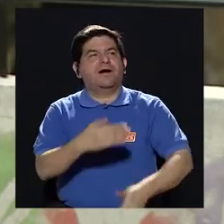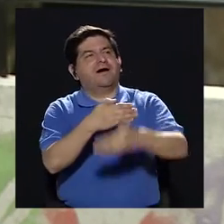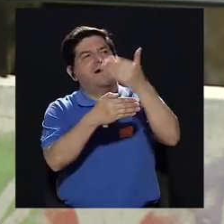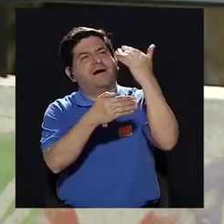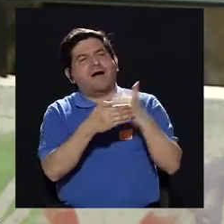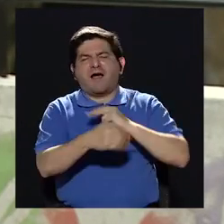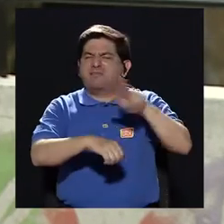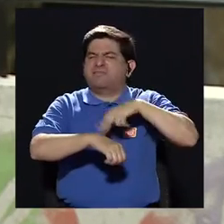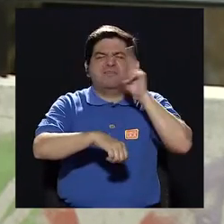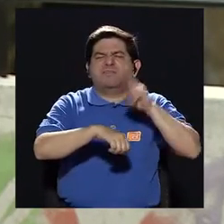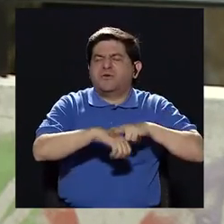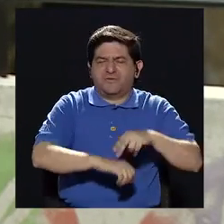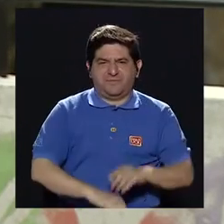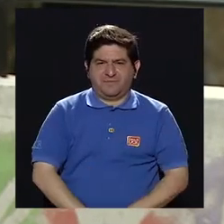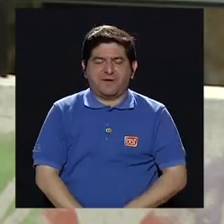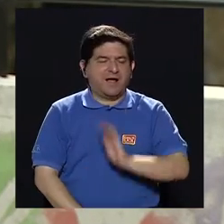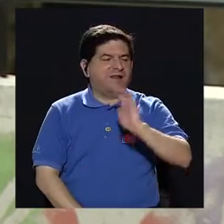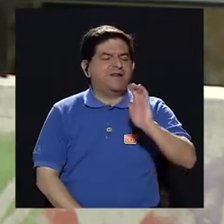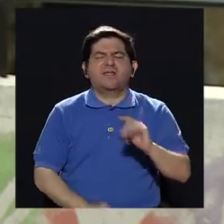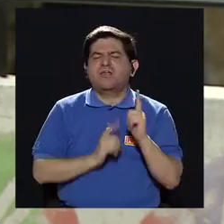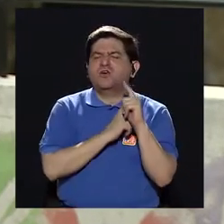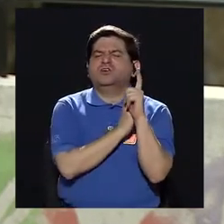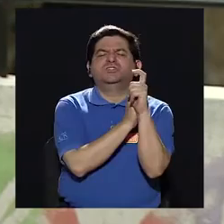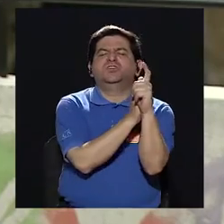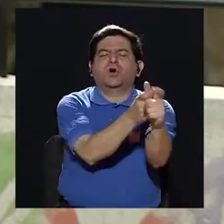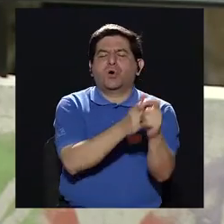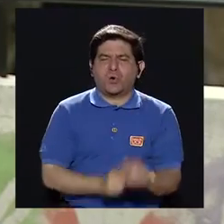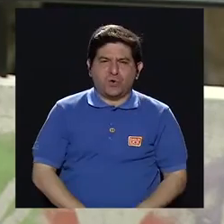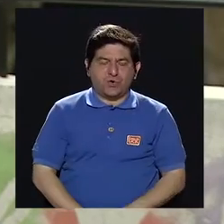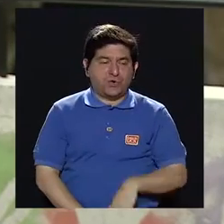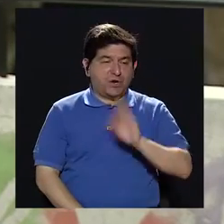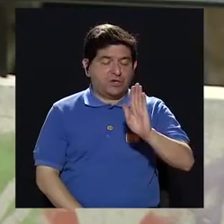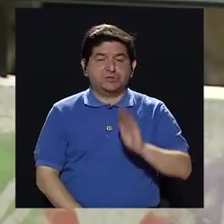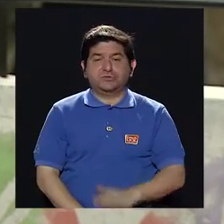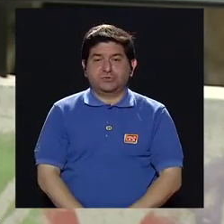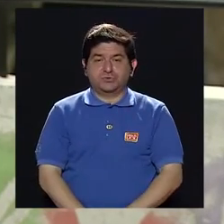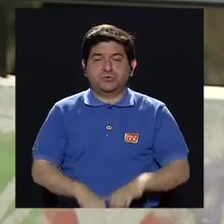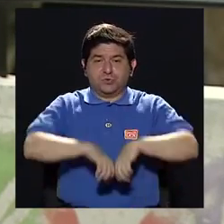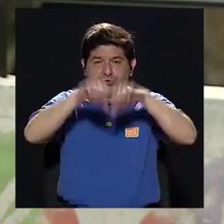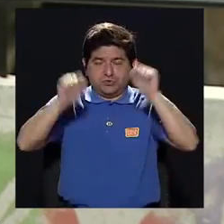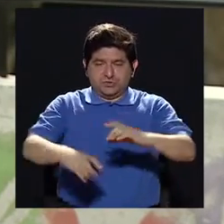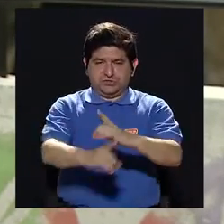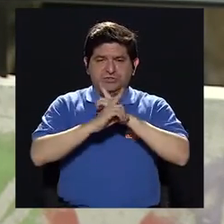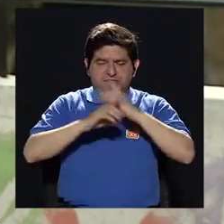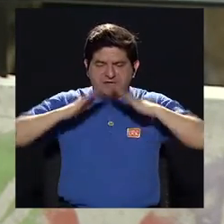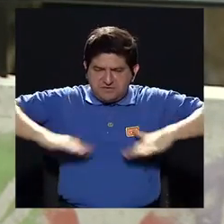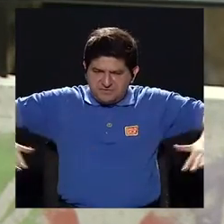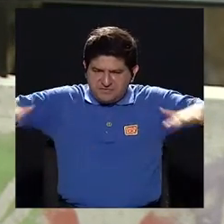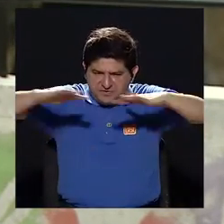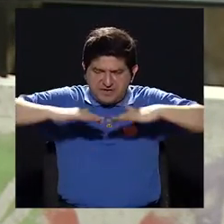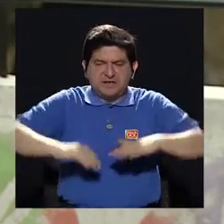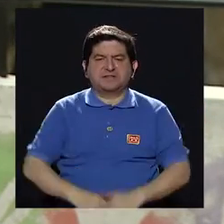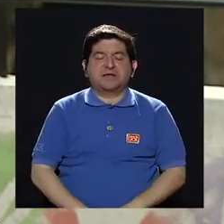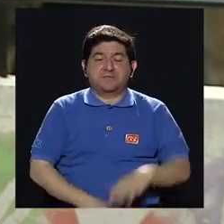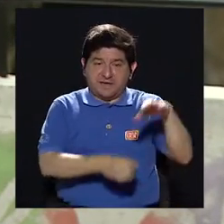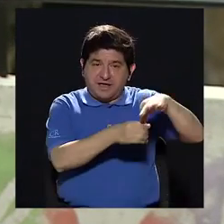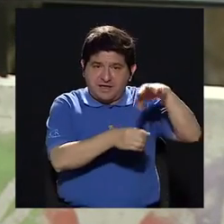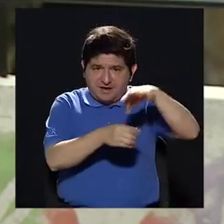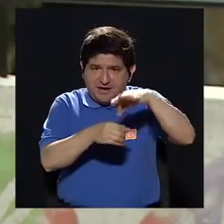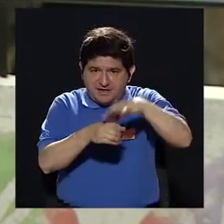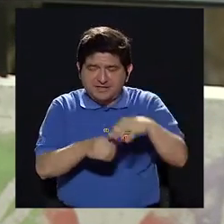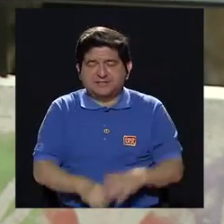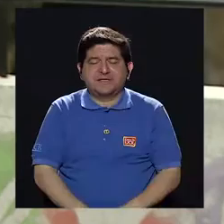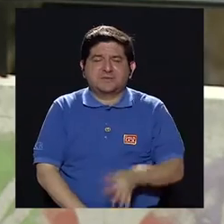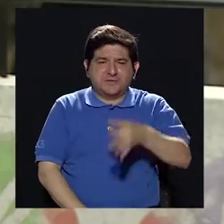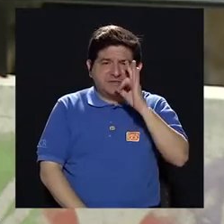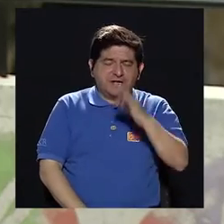¿verdad? Antes era muy común que los niños corrieran e hicieran, formaran sus defensas, ¿verdad? En el entorno, acá, bueno, los cafetales,